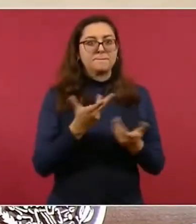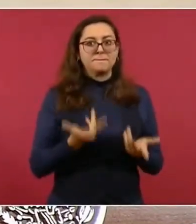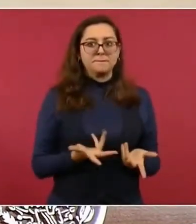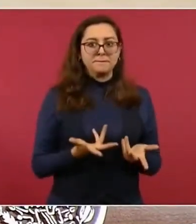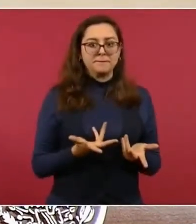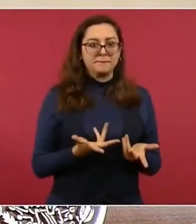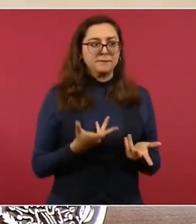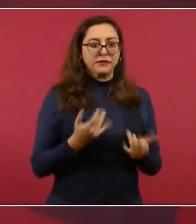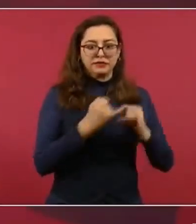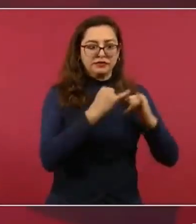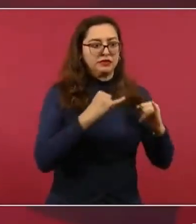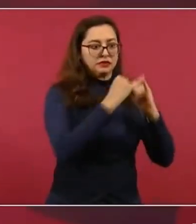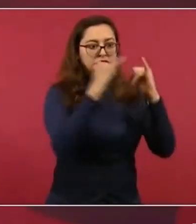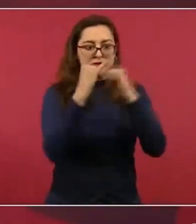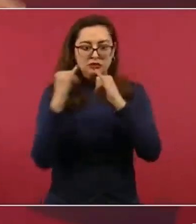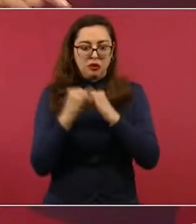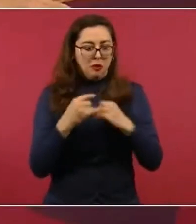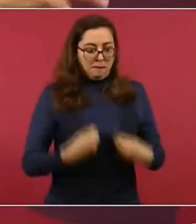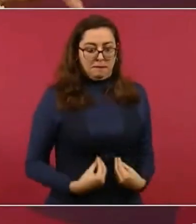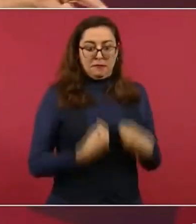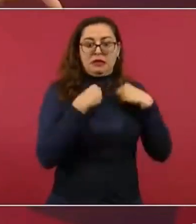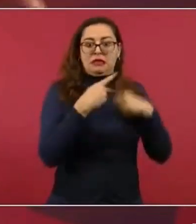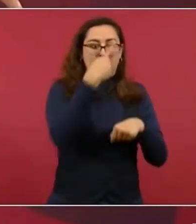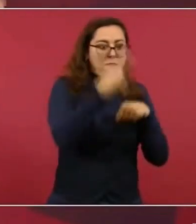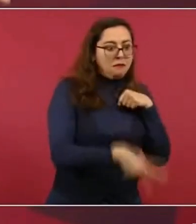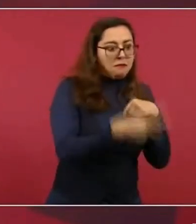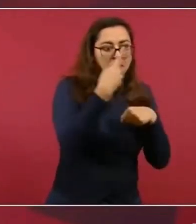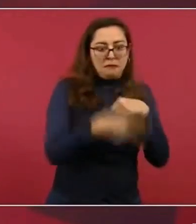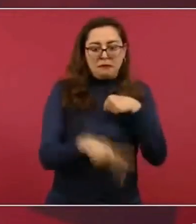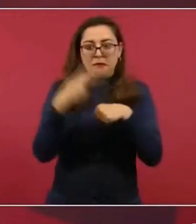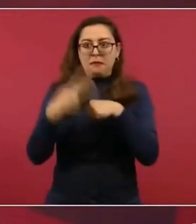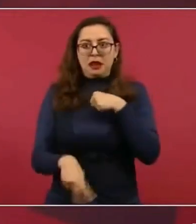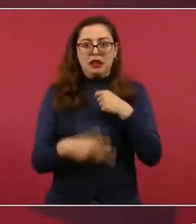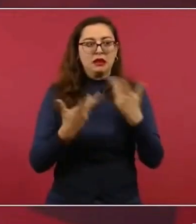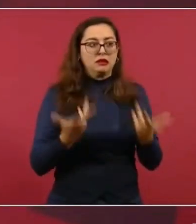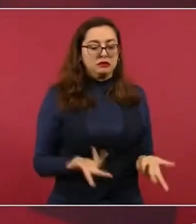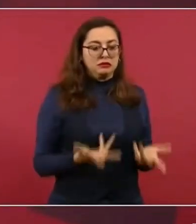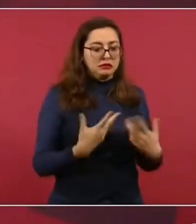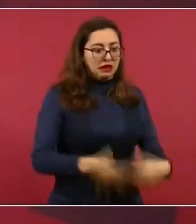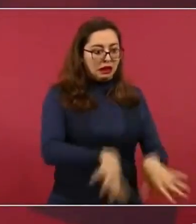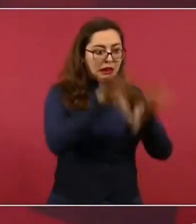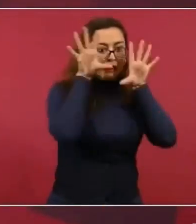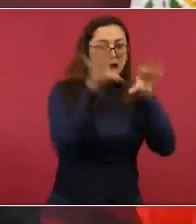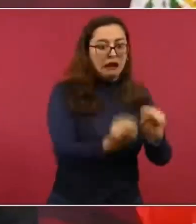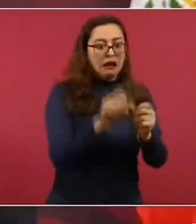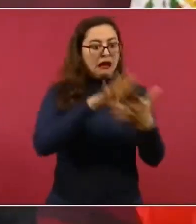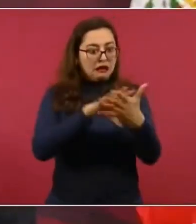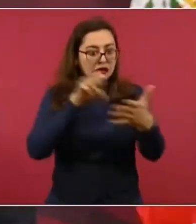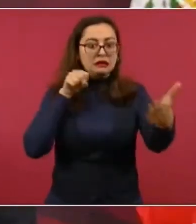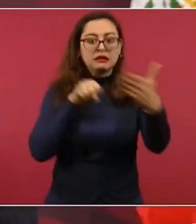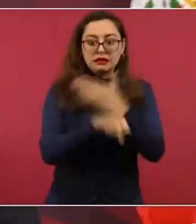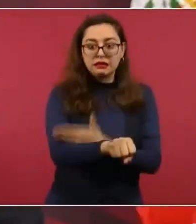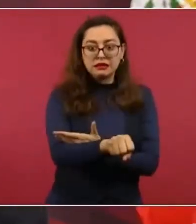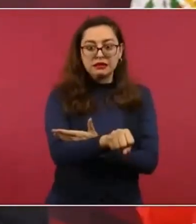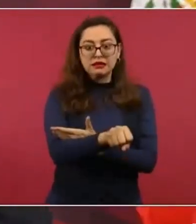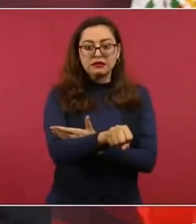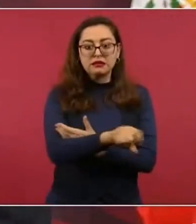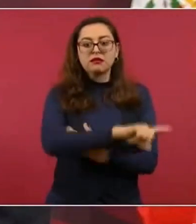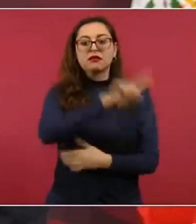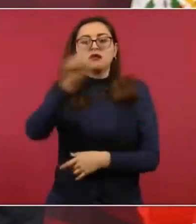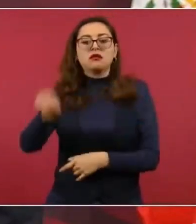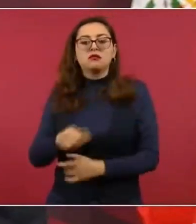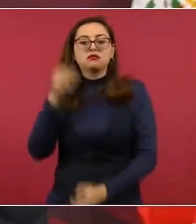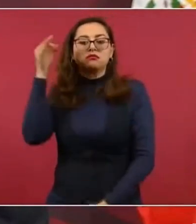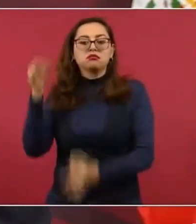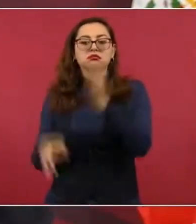instituciones para que se detenga a los delincuentes y se les deje en libertad, porque tienen